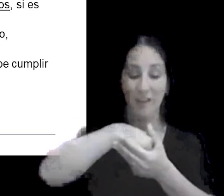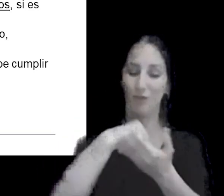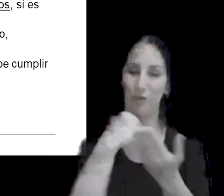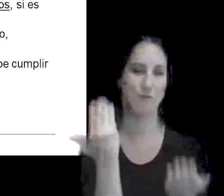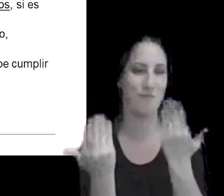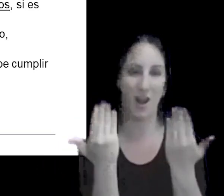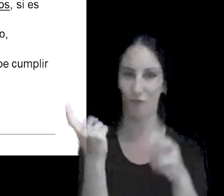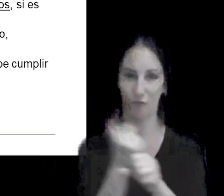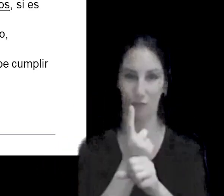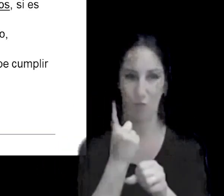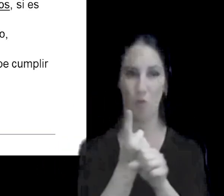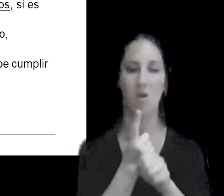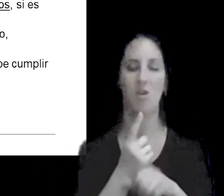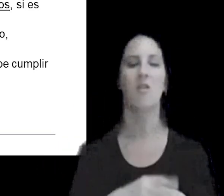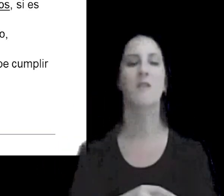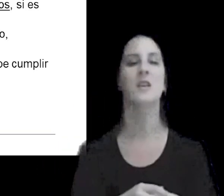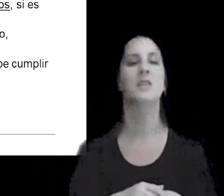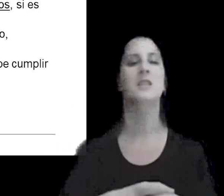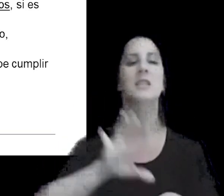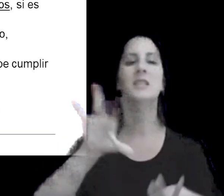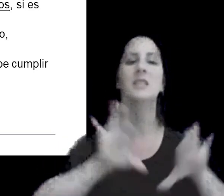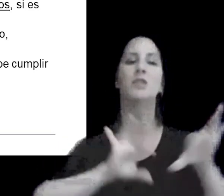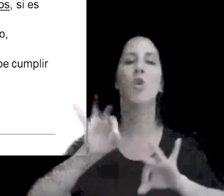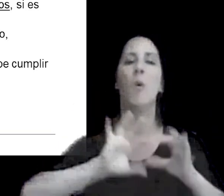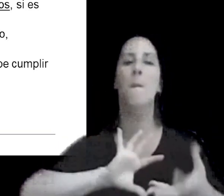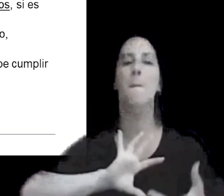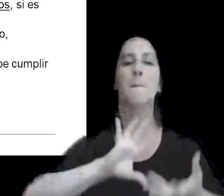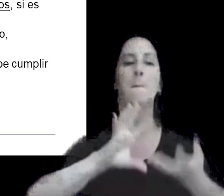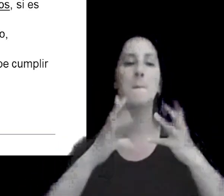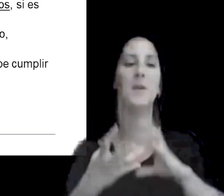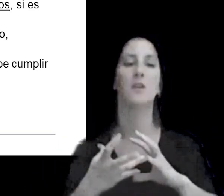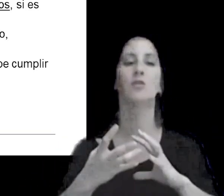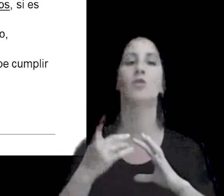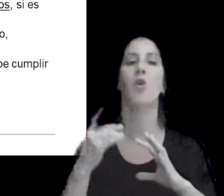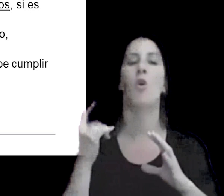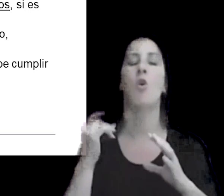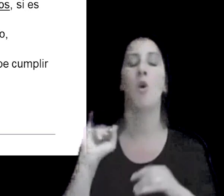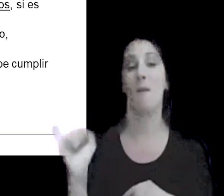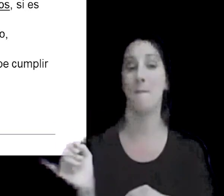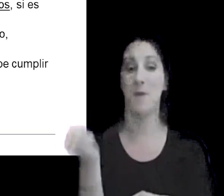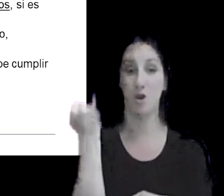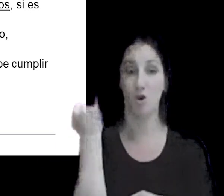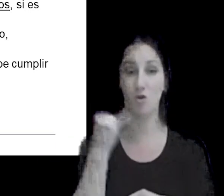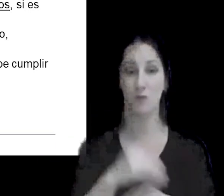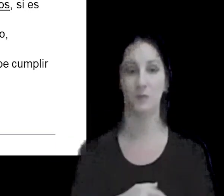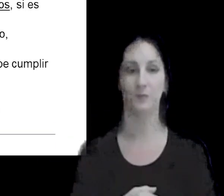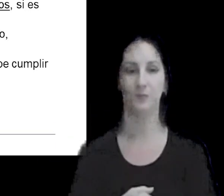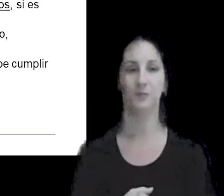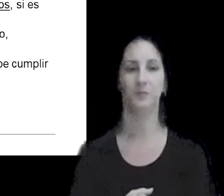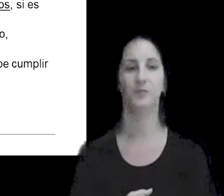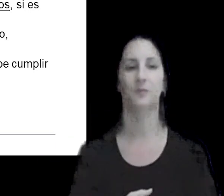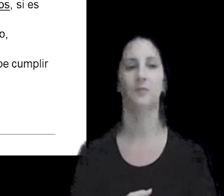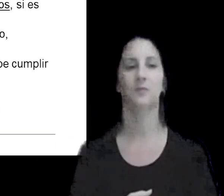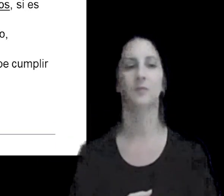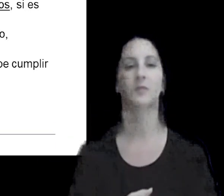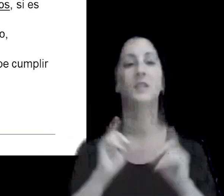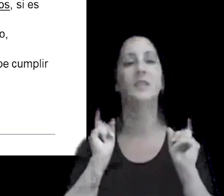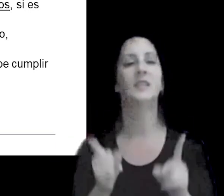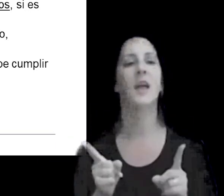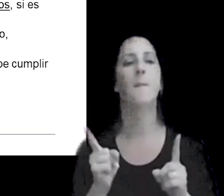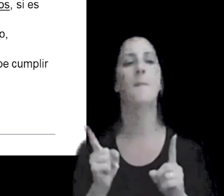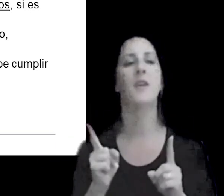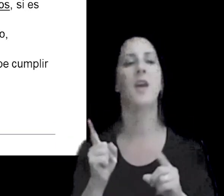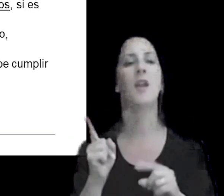la selección del método del mejor método y de un indicador